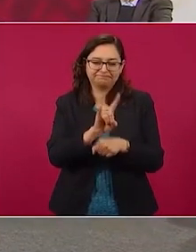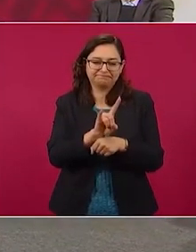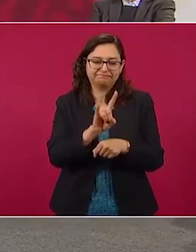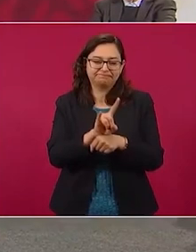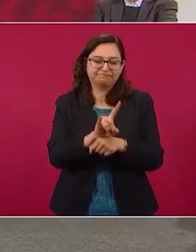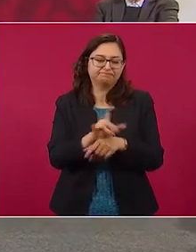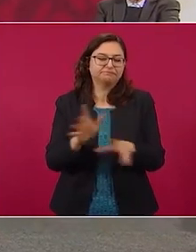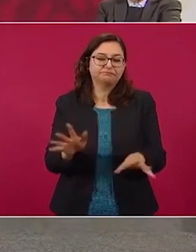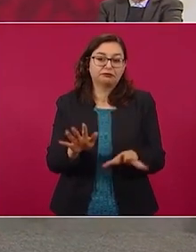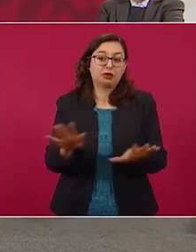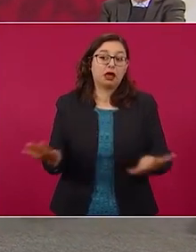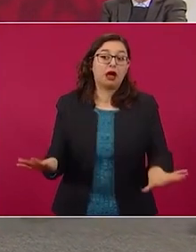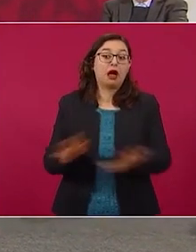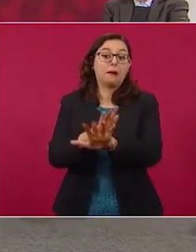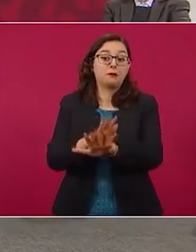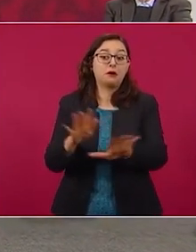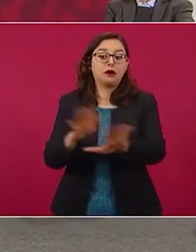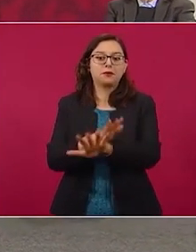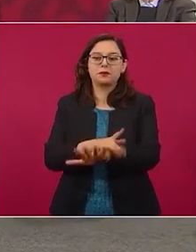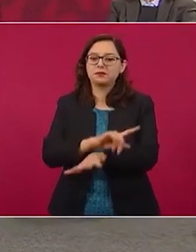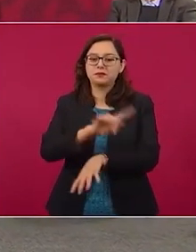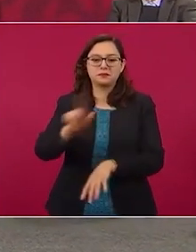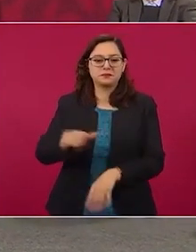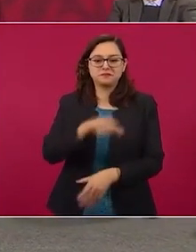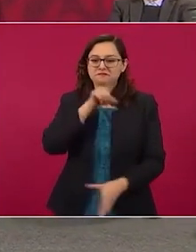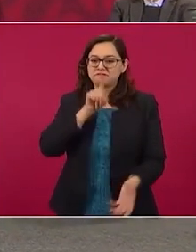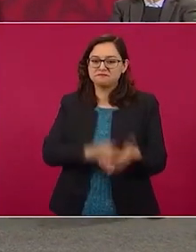apariencia cambian para seguir igual.